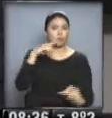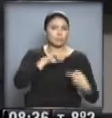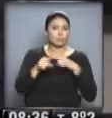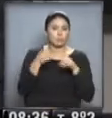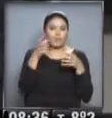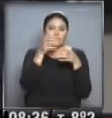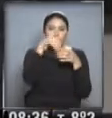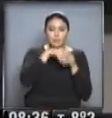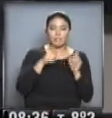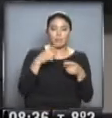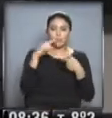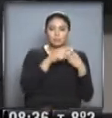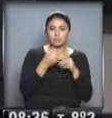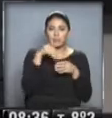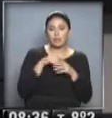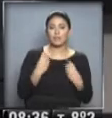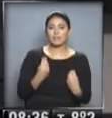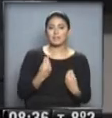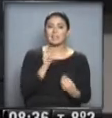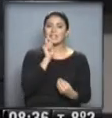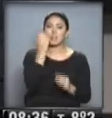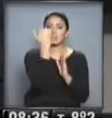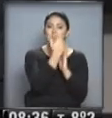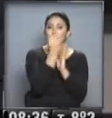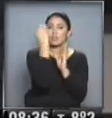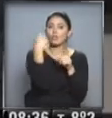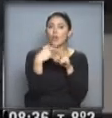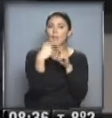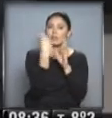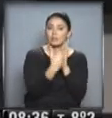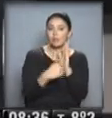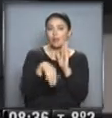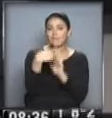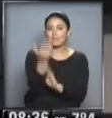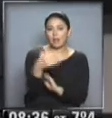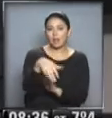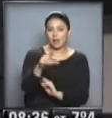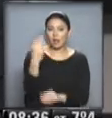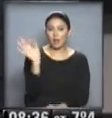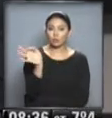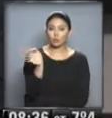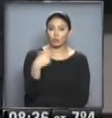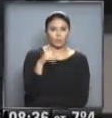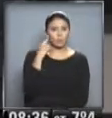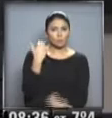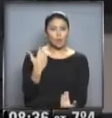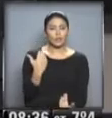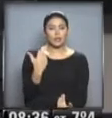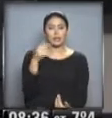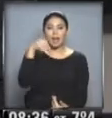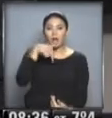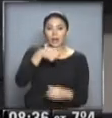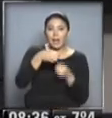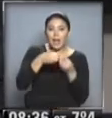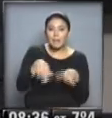interno y una disputa interna para terminar de conformar las listas con vistas a octubre. Uno puede pensar que a partir de